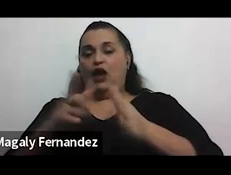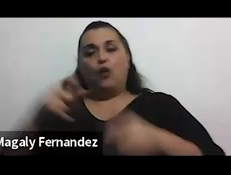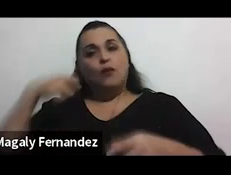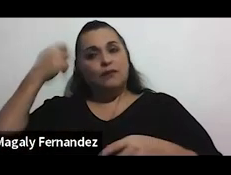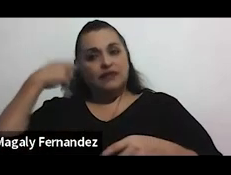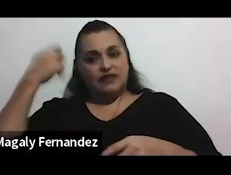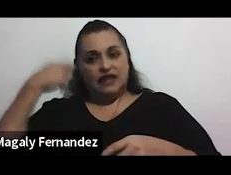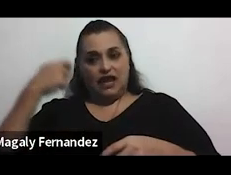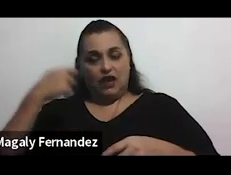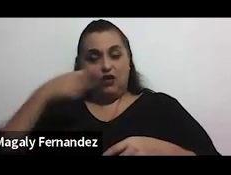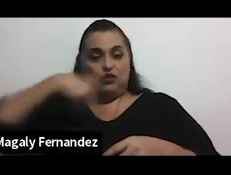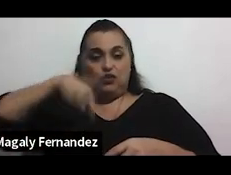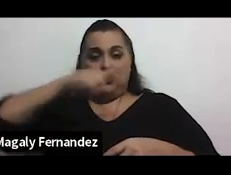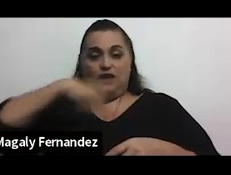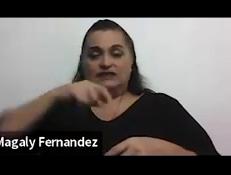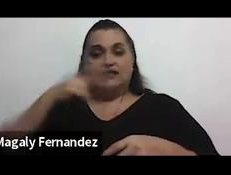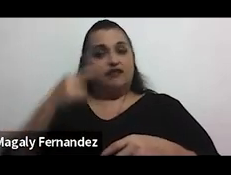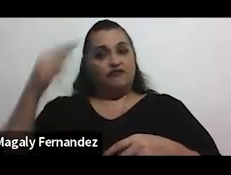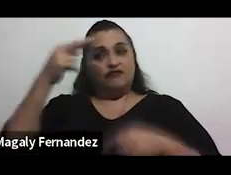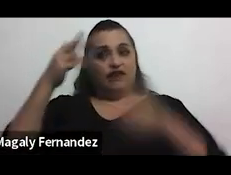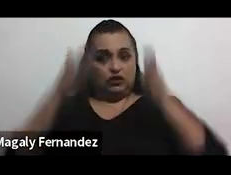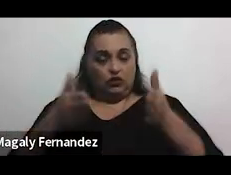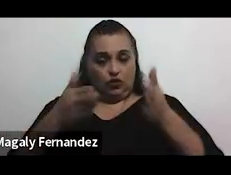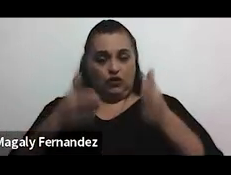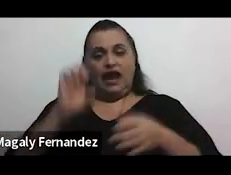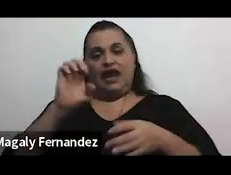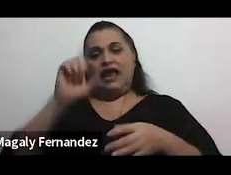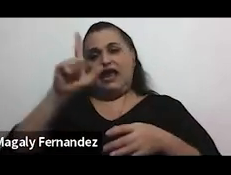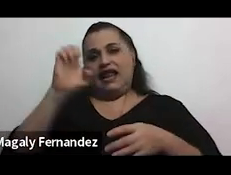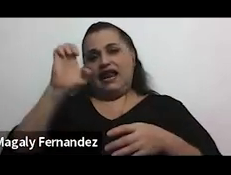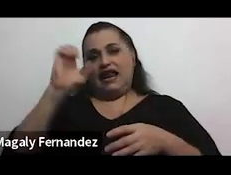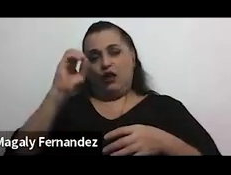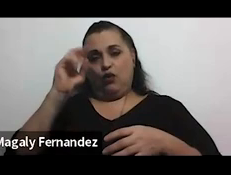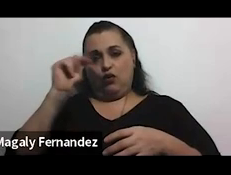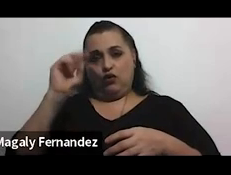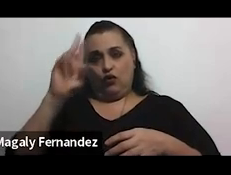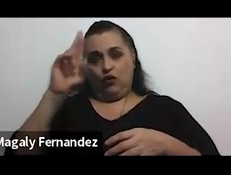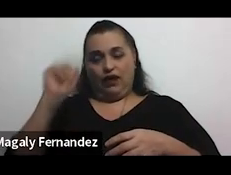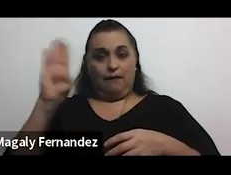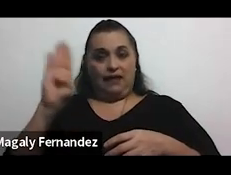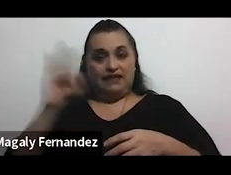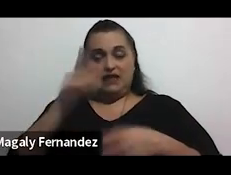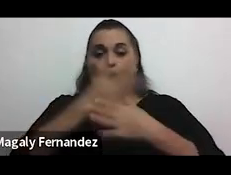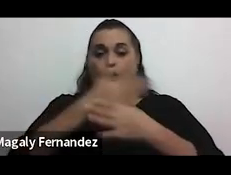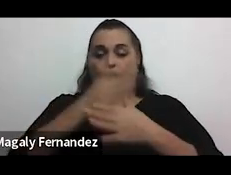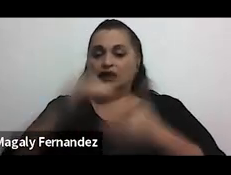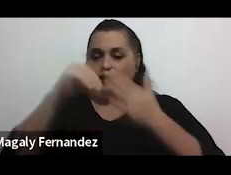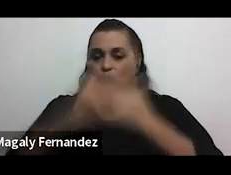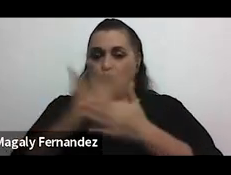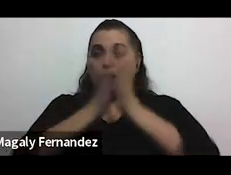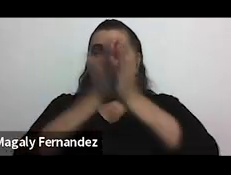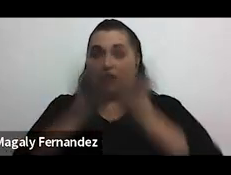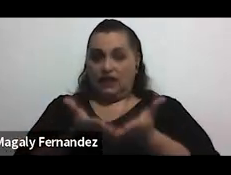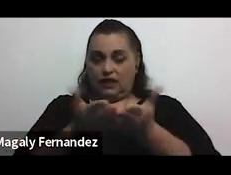de nuestra rectora Eleonora Vadilla quien nos comparte acerca de su nuevo libro acerca de la